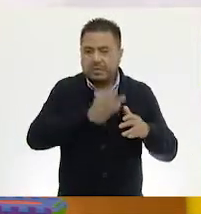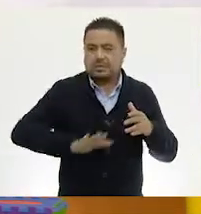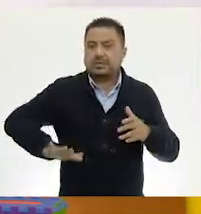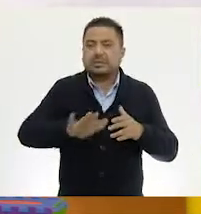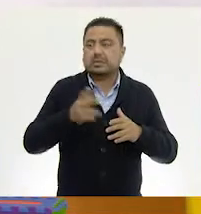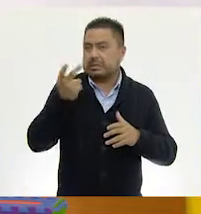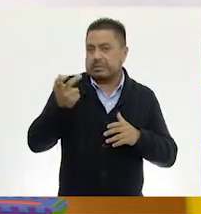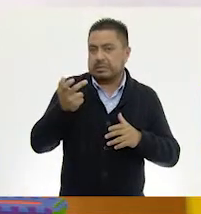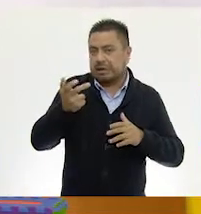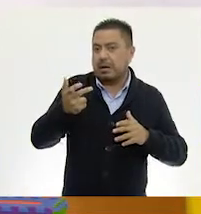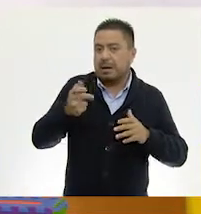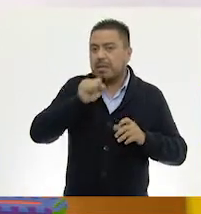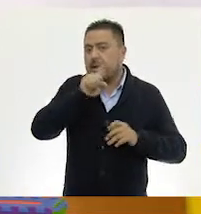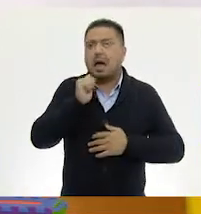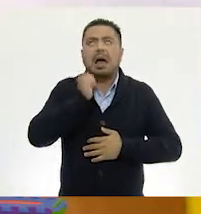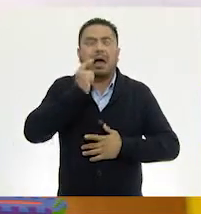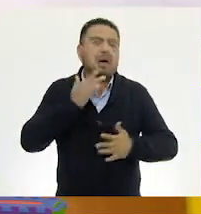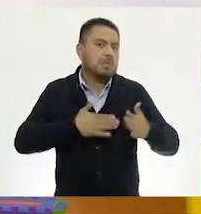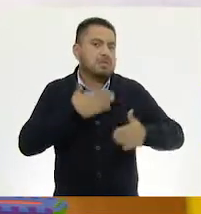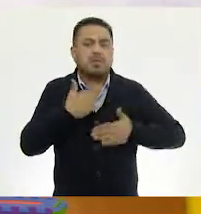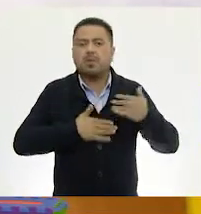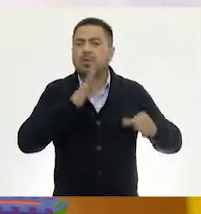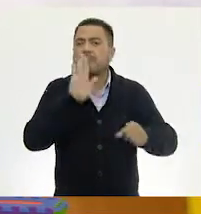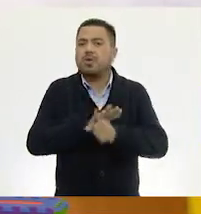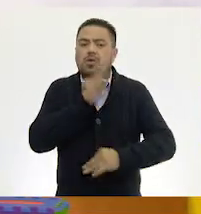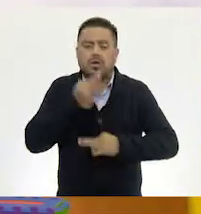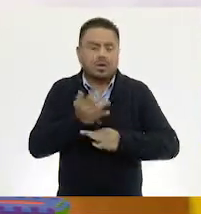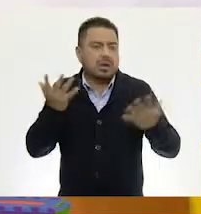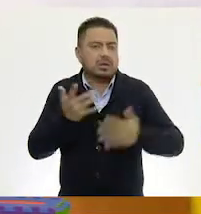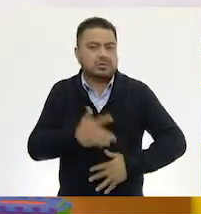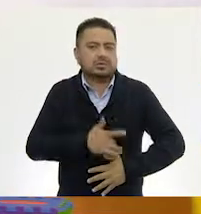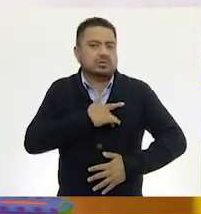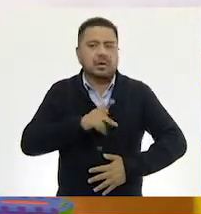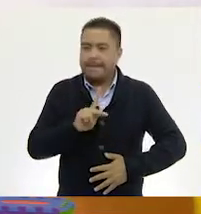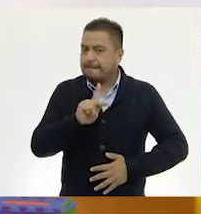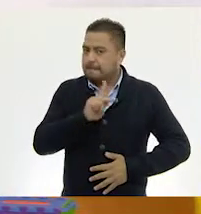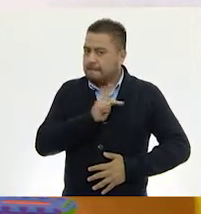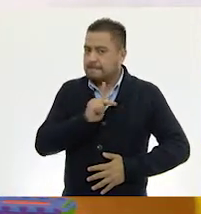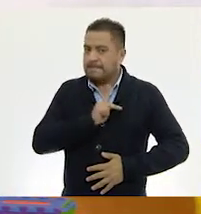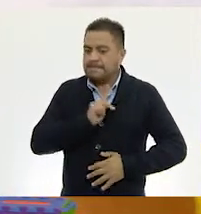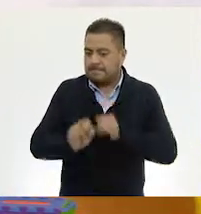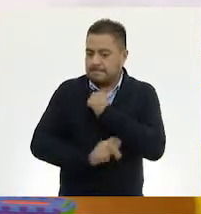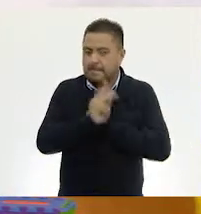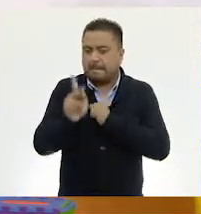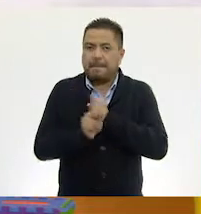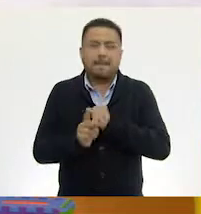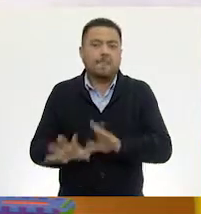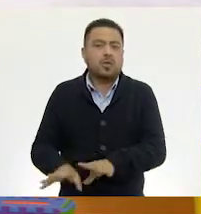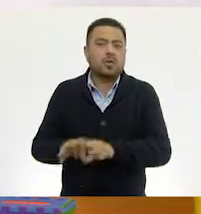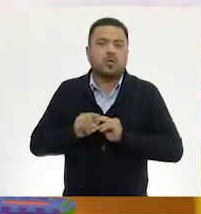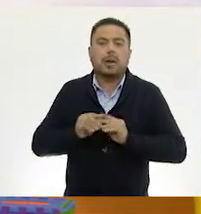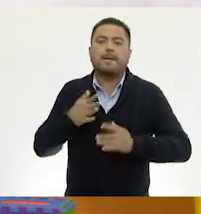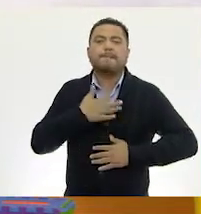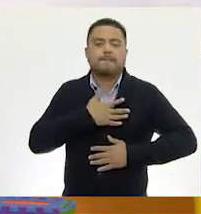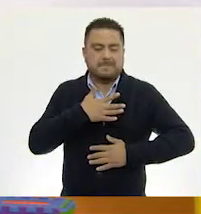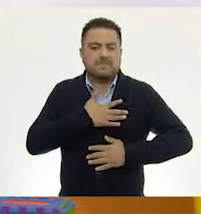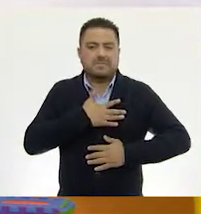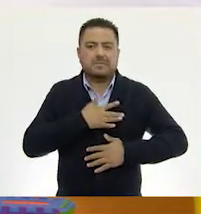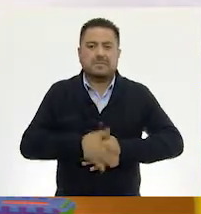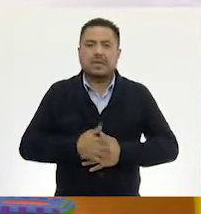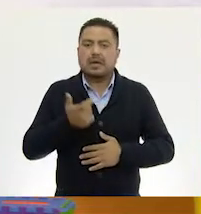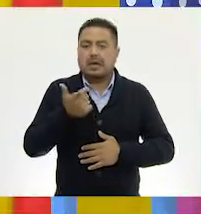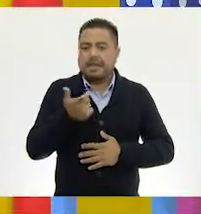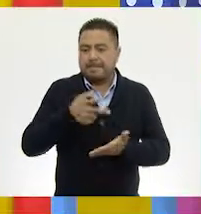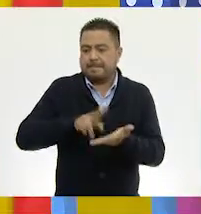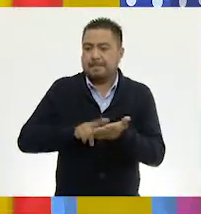Esa representación mexicana. Y es algo muy divertido porque nos hacen sentirnos que son de nuestro país, son nuestros, nos pertenecen. El